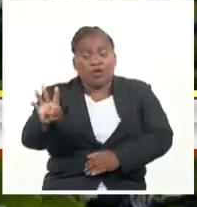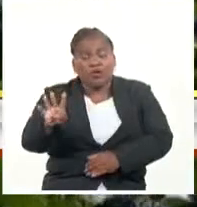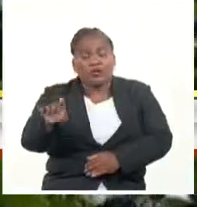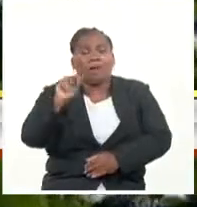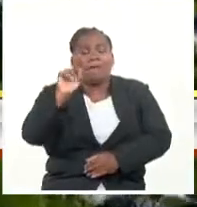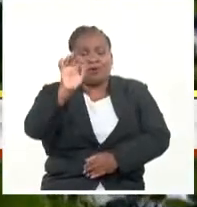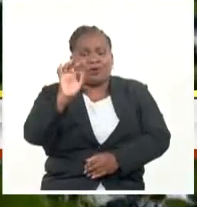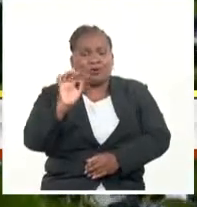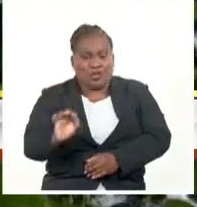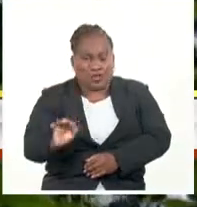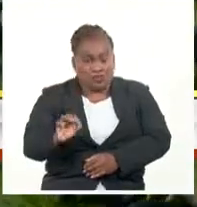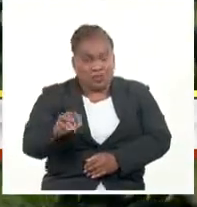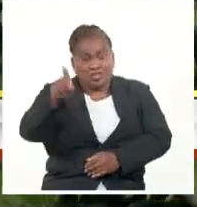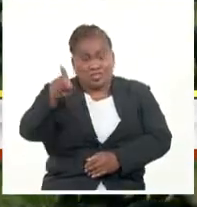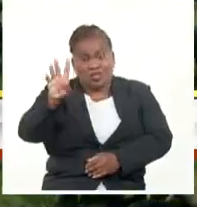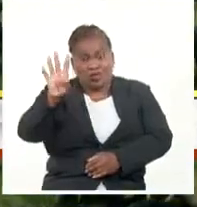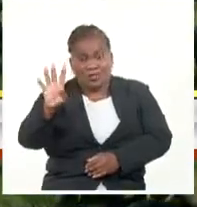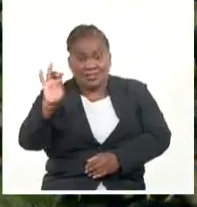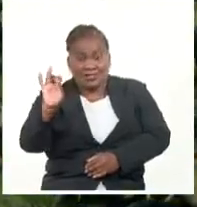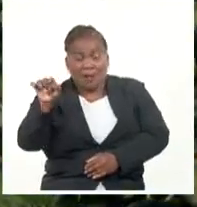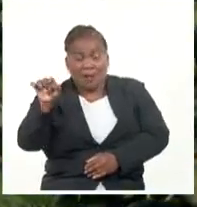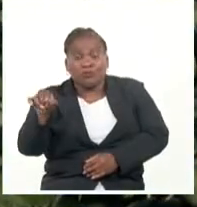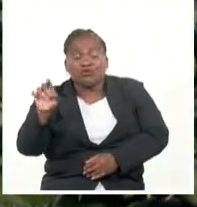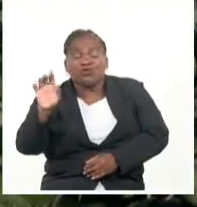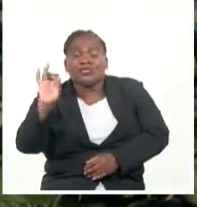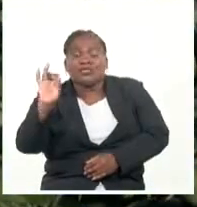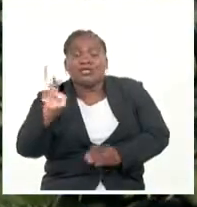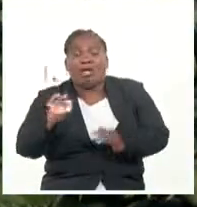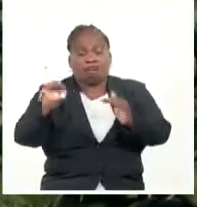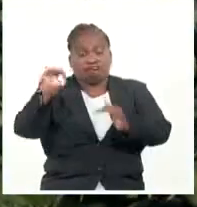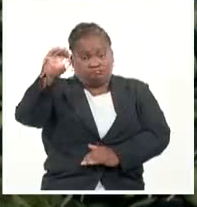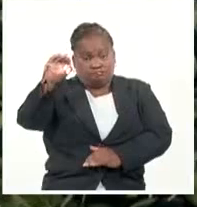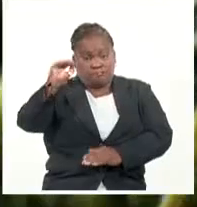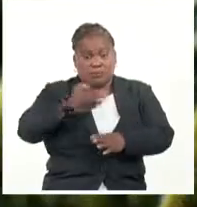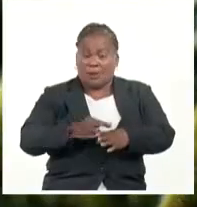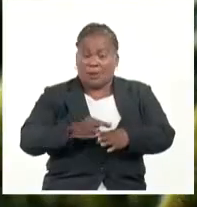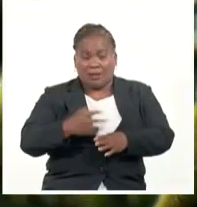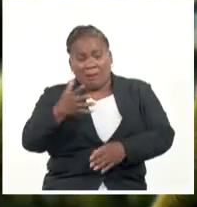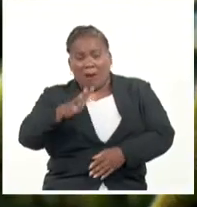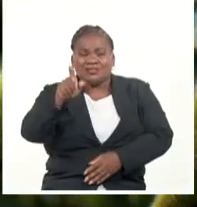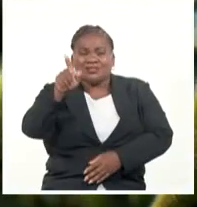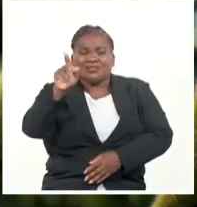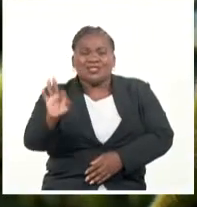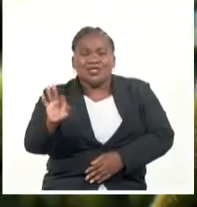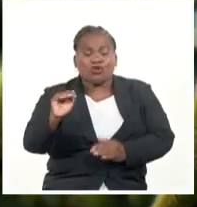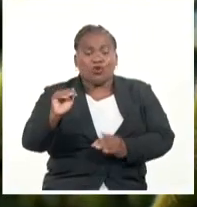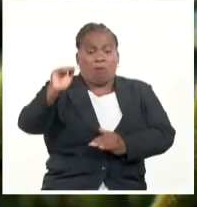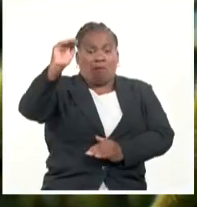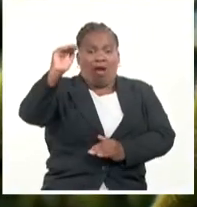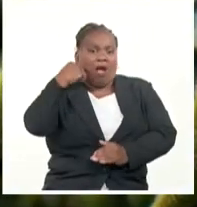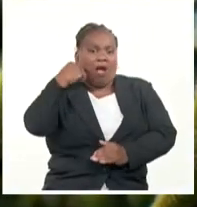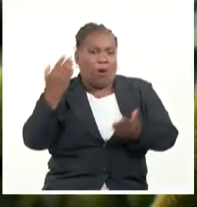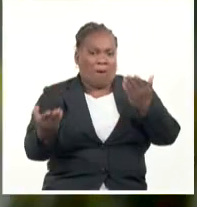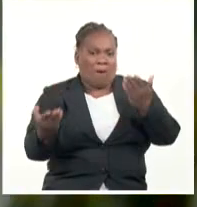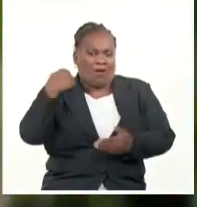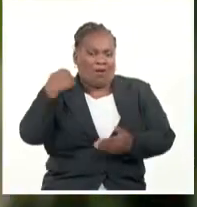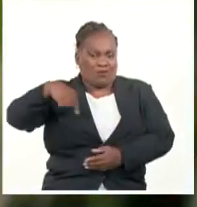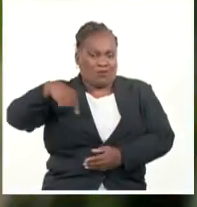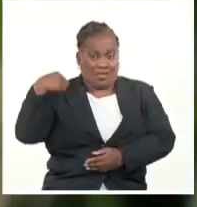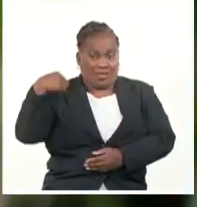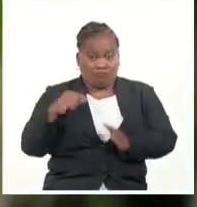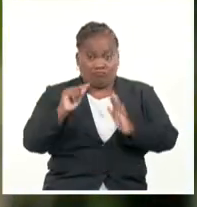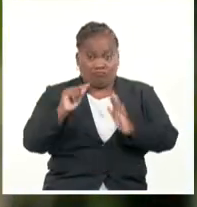143.7 puntos porcentuales, lo que representa 18 puntos más que el año anterior. Estos parámetros